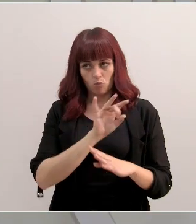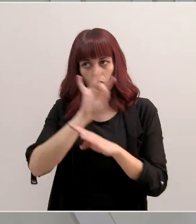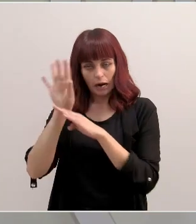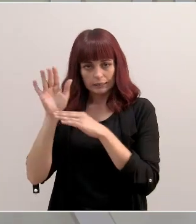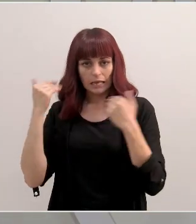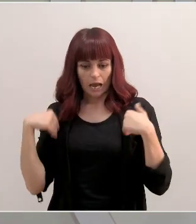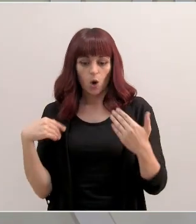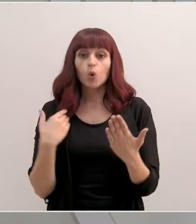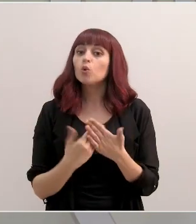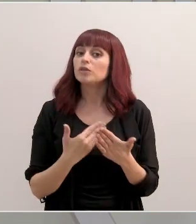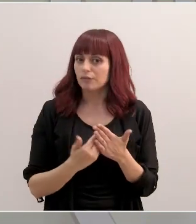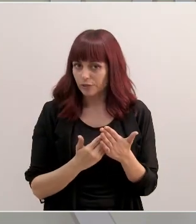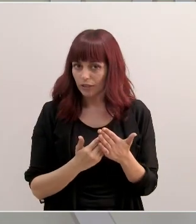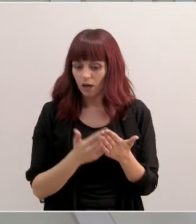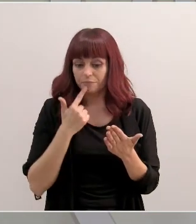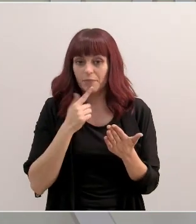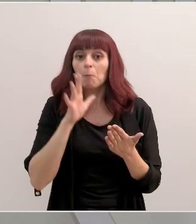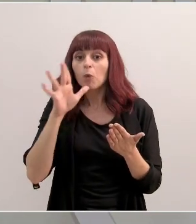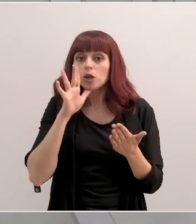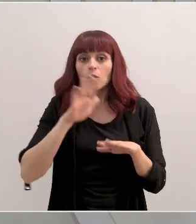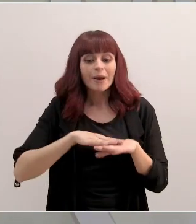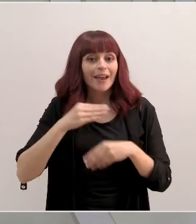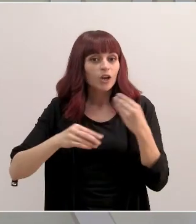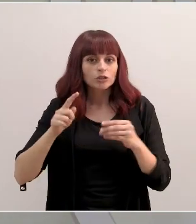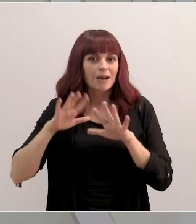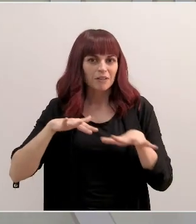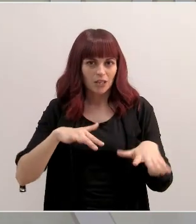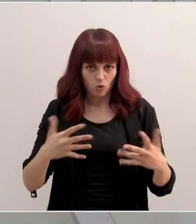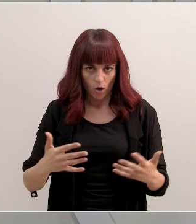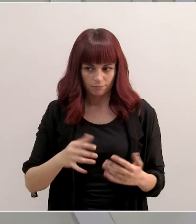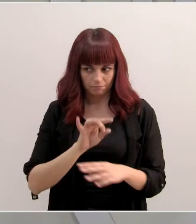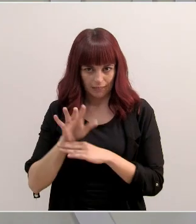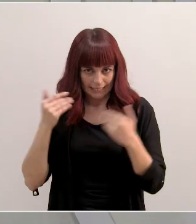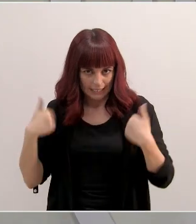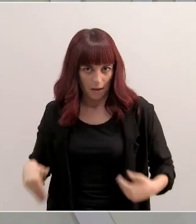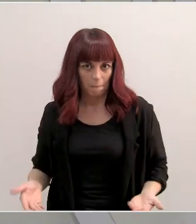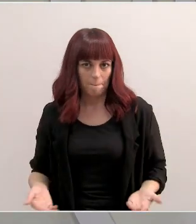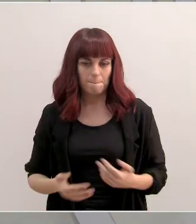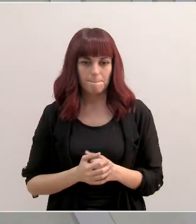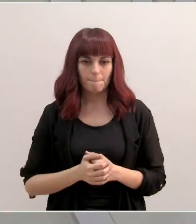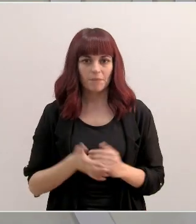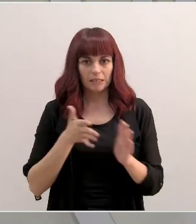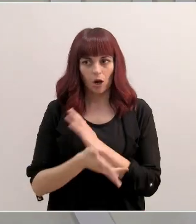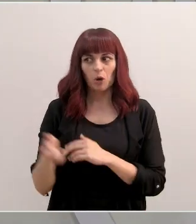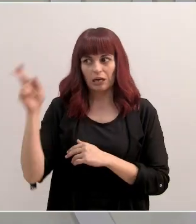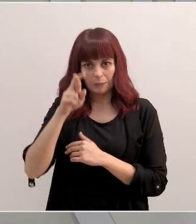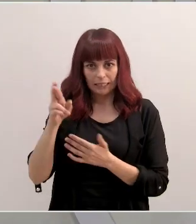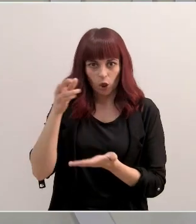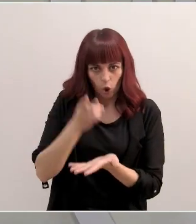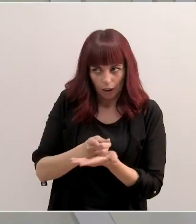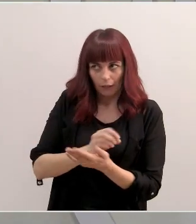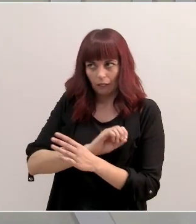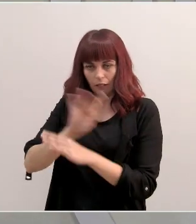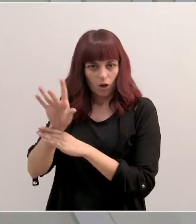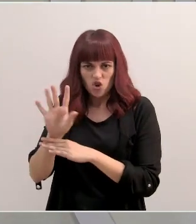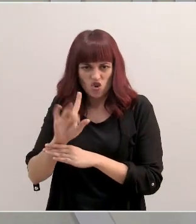justificando claramente las razones. Es que, no sé, es cómo volver a insistir y no.